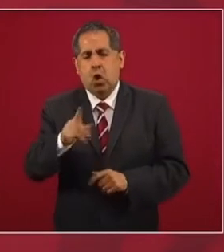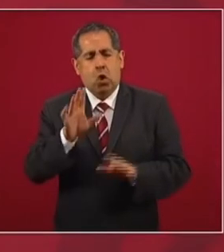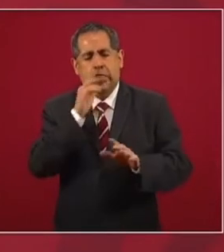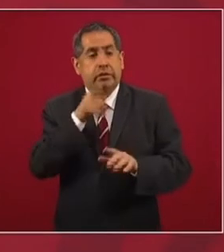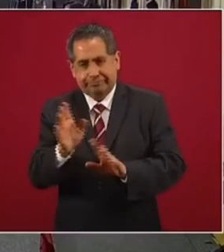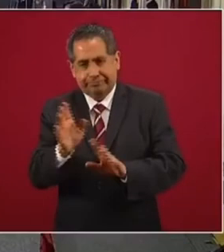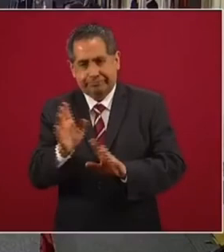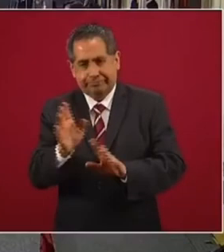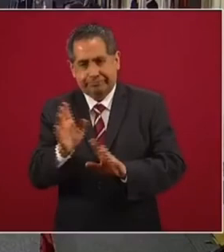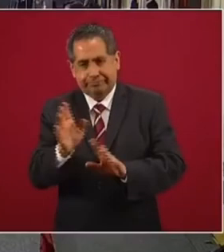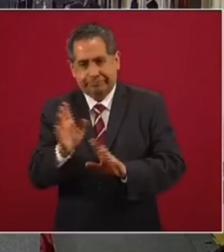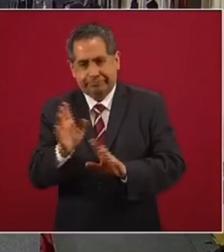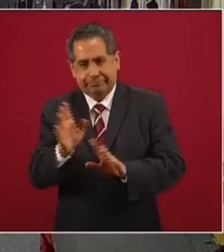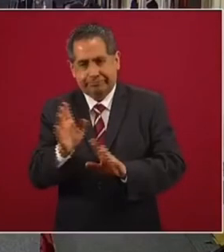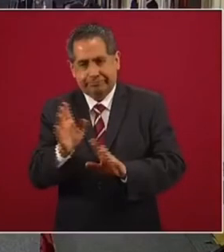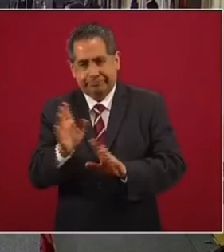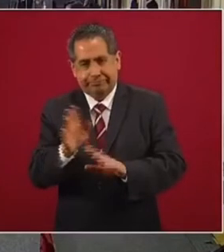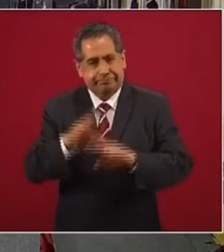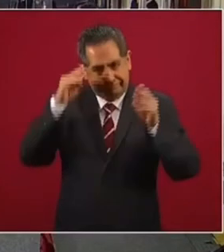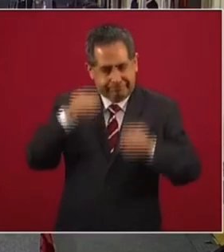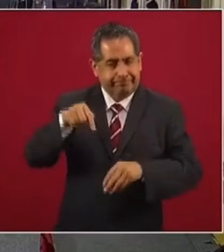de hoy. Este, a ver el tema.